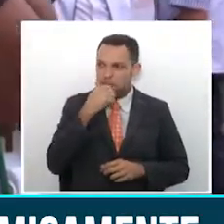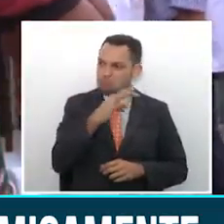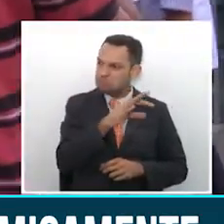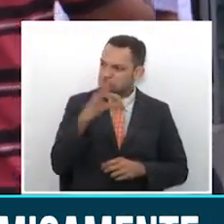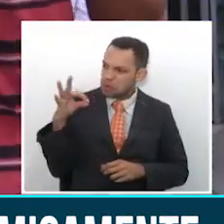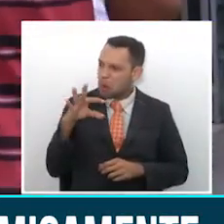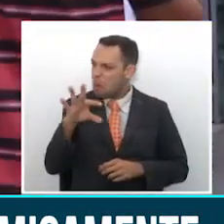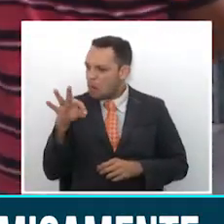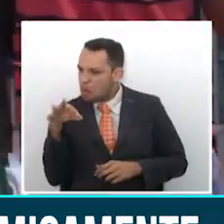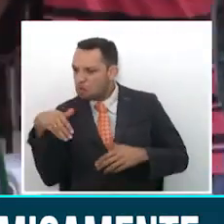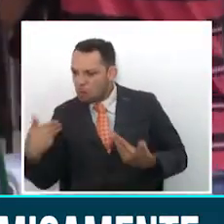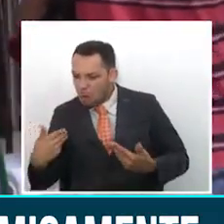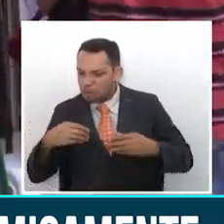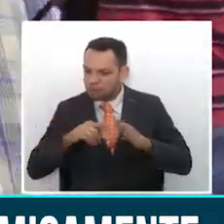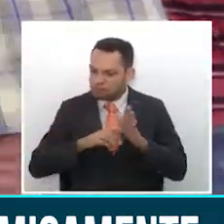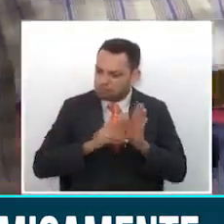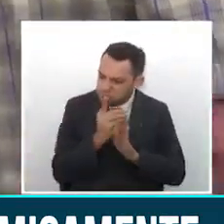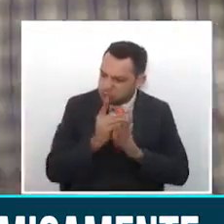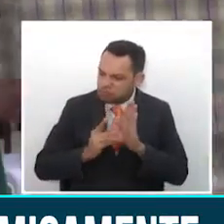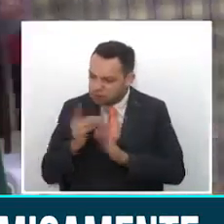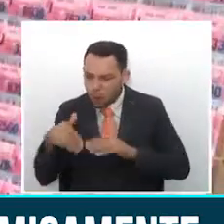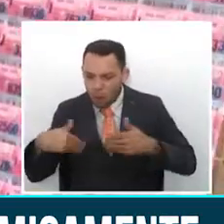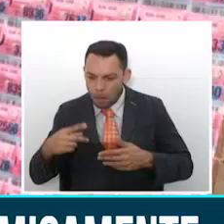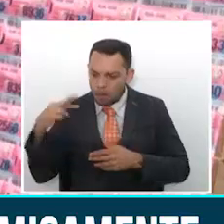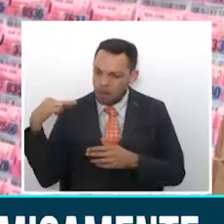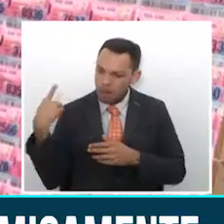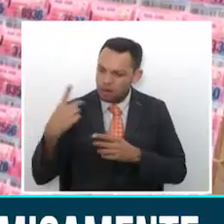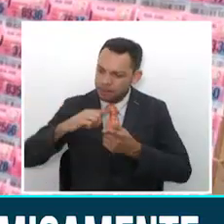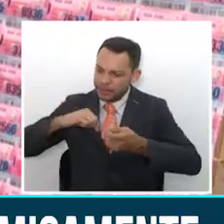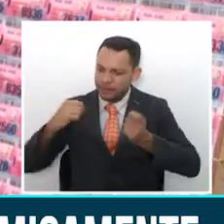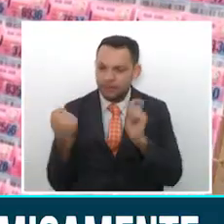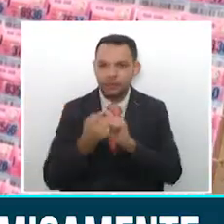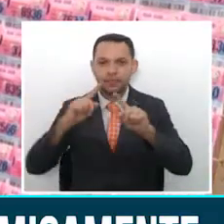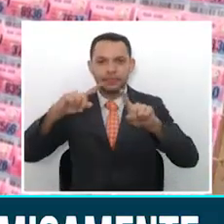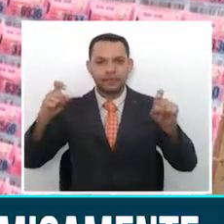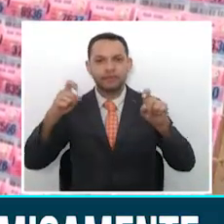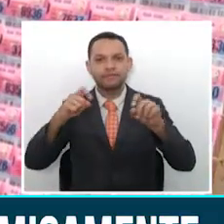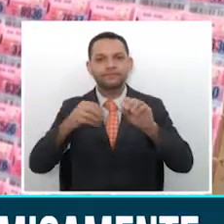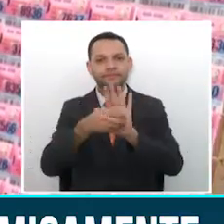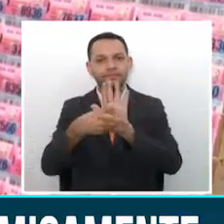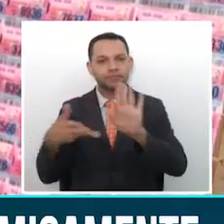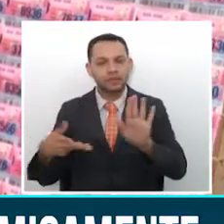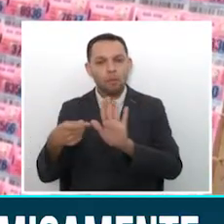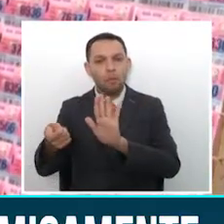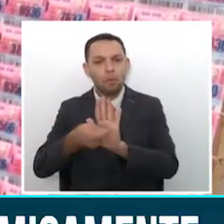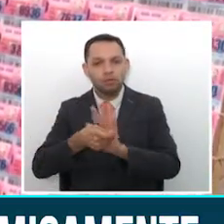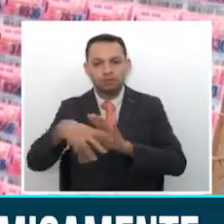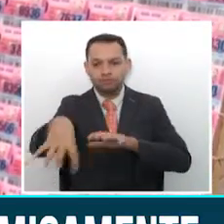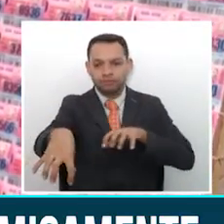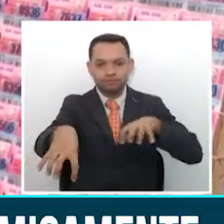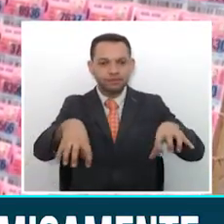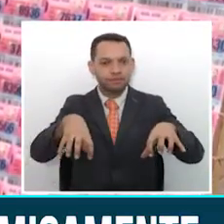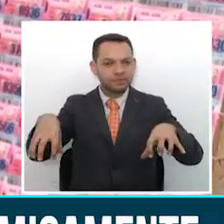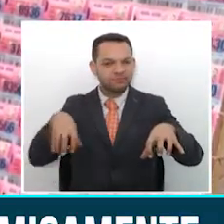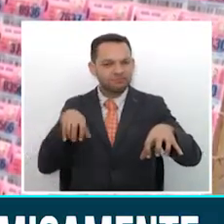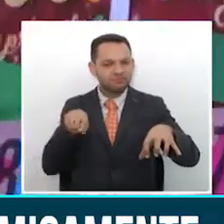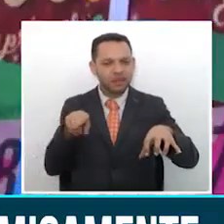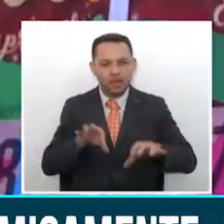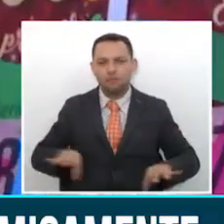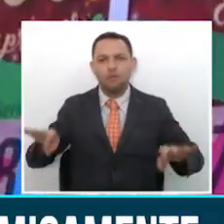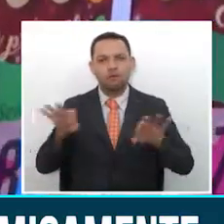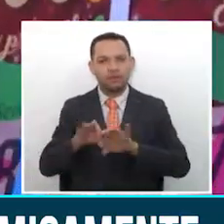para evolucionar en medio de la pandemia ocasionada por la COVID-19. En este sentido, la implementación de puntos fijos de venta se ha convertido en una de las nuevas